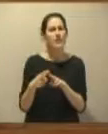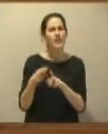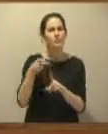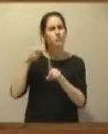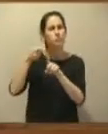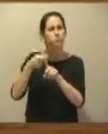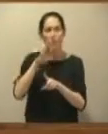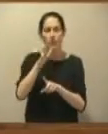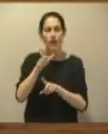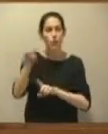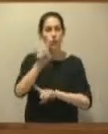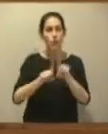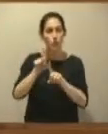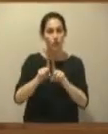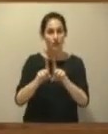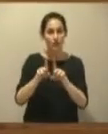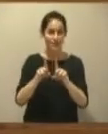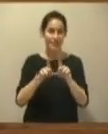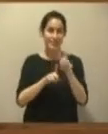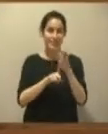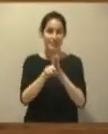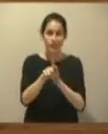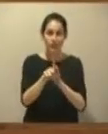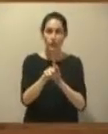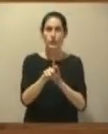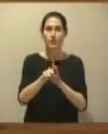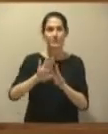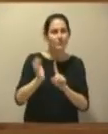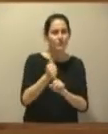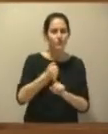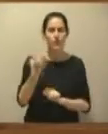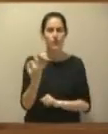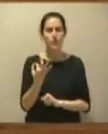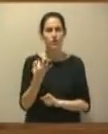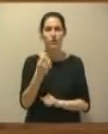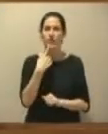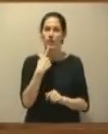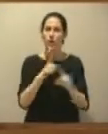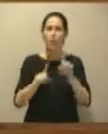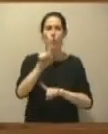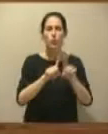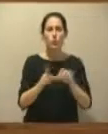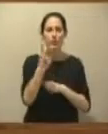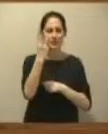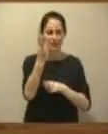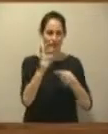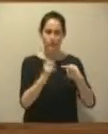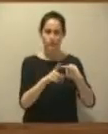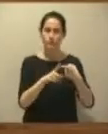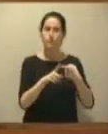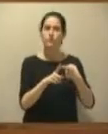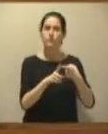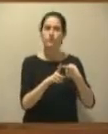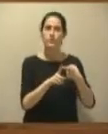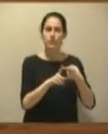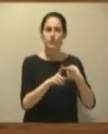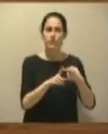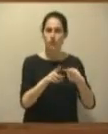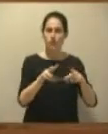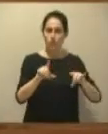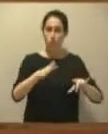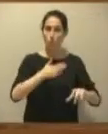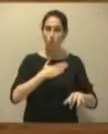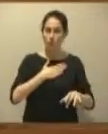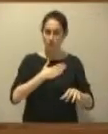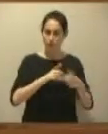problemas que dificultan el desarrollo de este sector, que yo voy a clasificar en tres apartados. El primero, el que hace referencia a la propiedad del